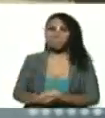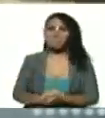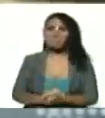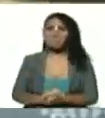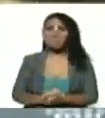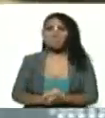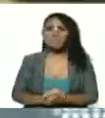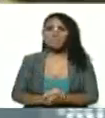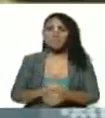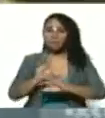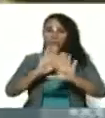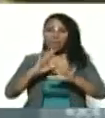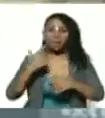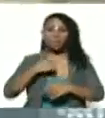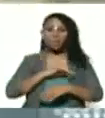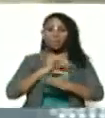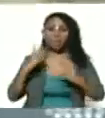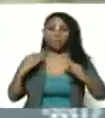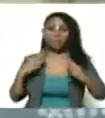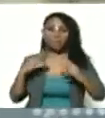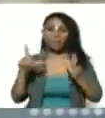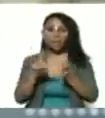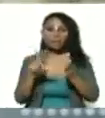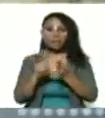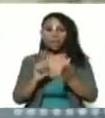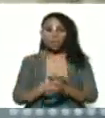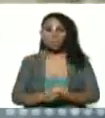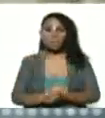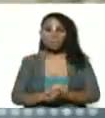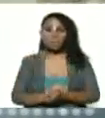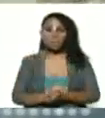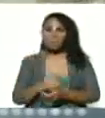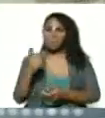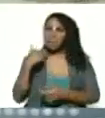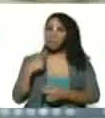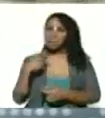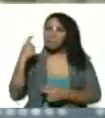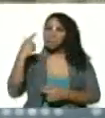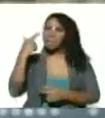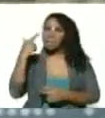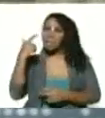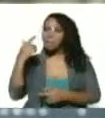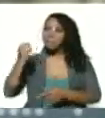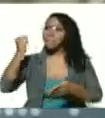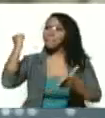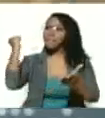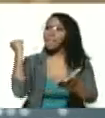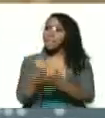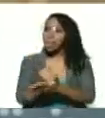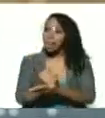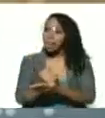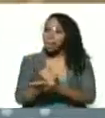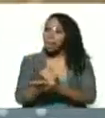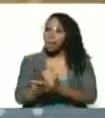Ya estábamos de vacaciones en el liceo. Y me dijo, mataron a Jorge Rodríguez.